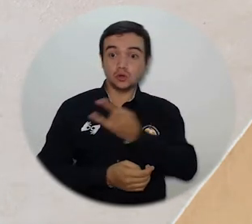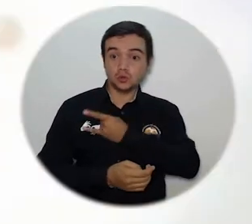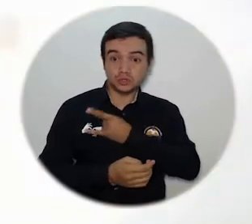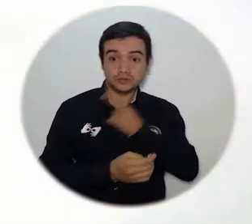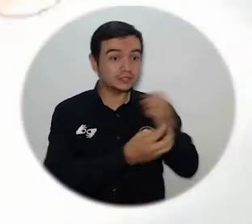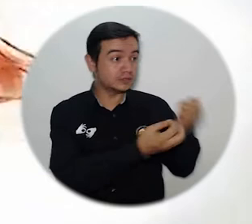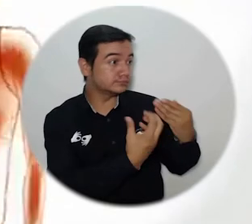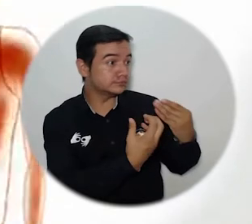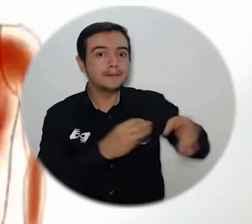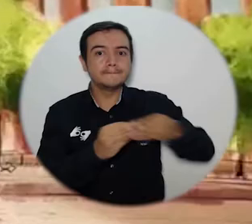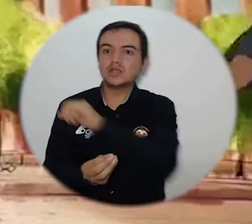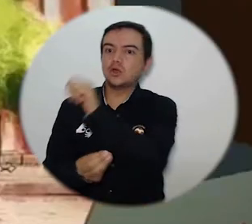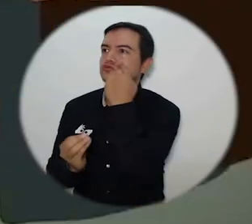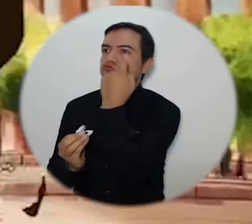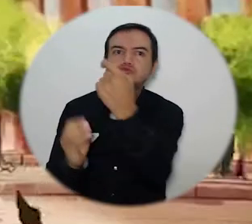máximo de eso